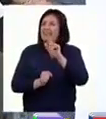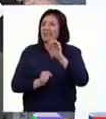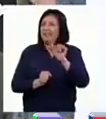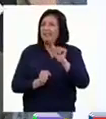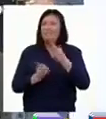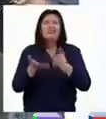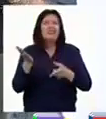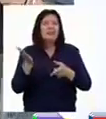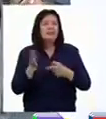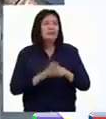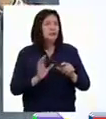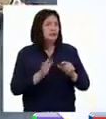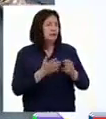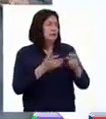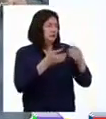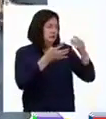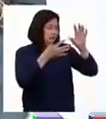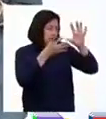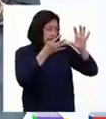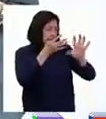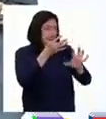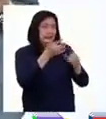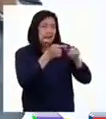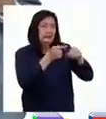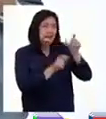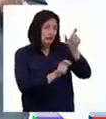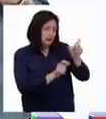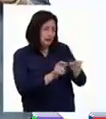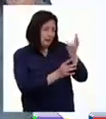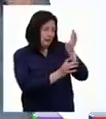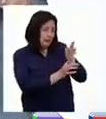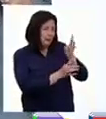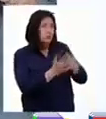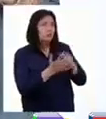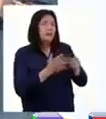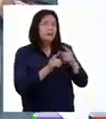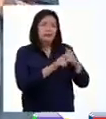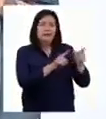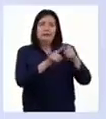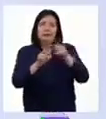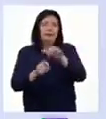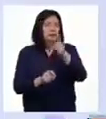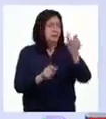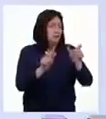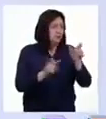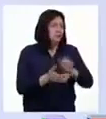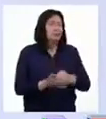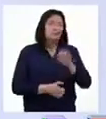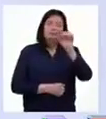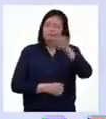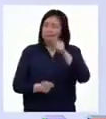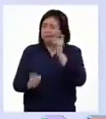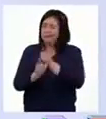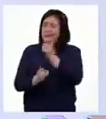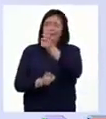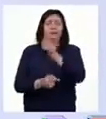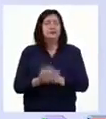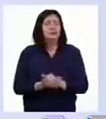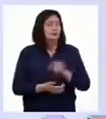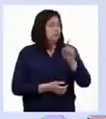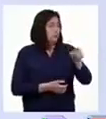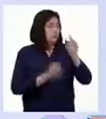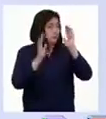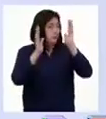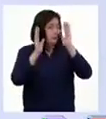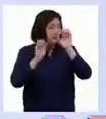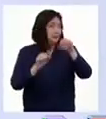identidad es el conjunto de rasgos o características de una persona que la distinguen de otra. Excelente, Patti. Has